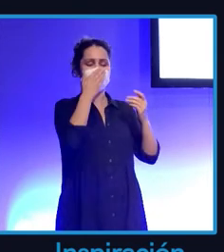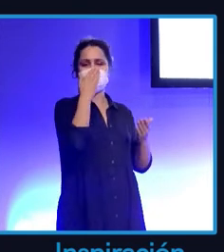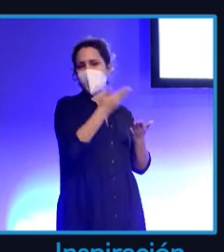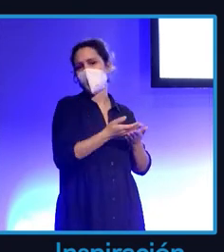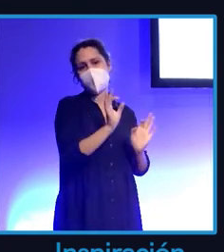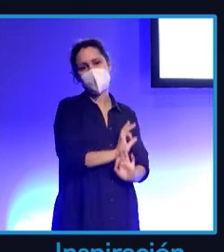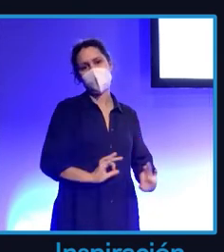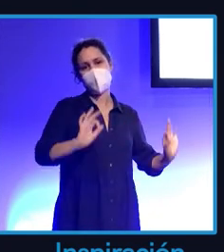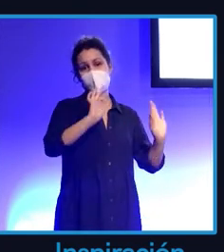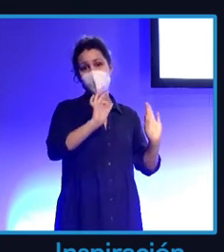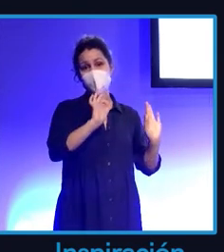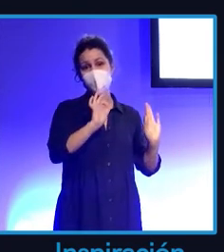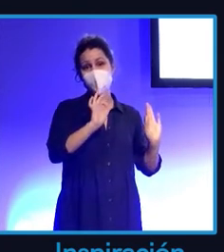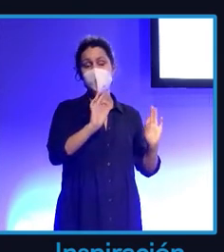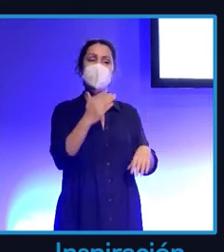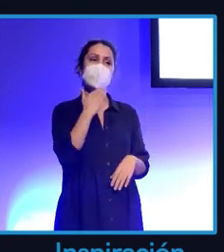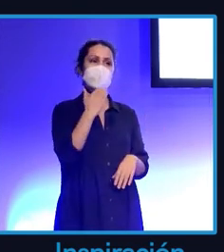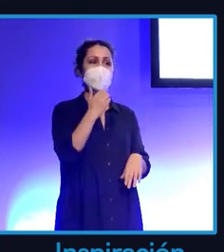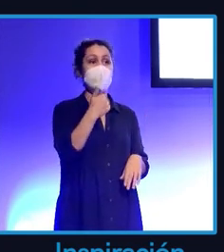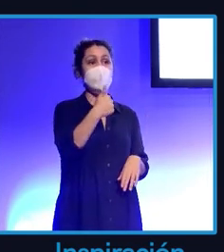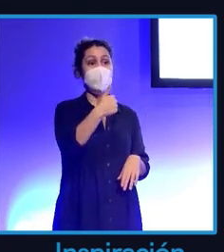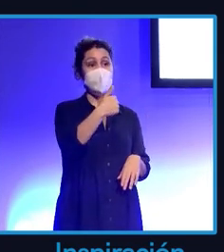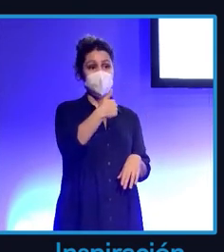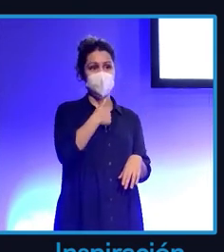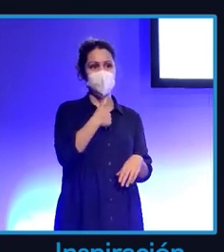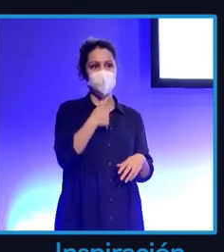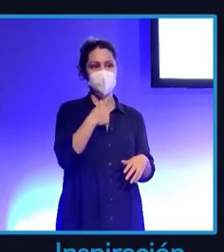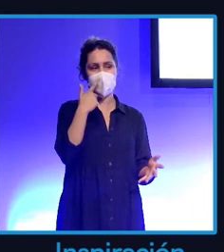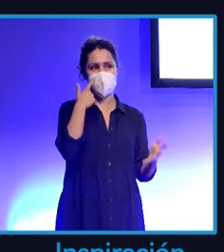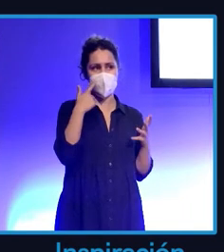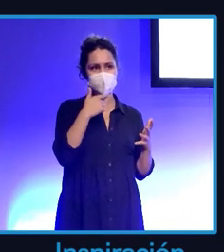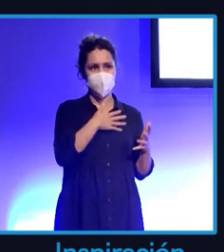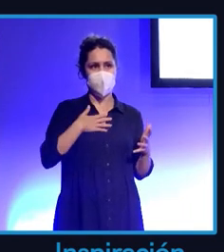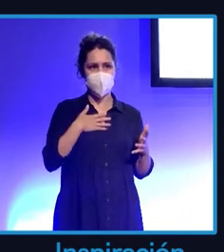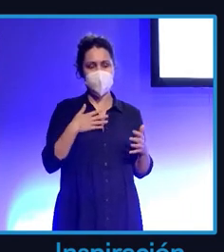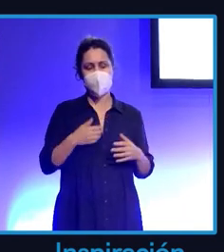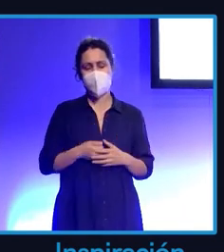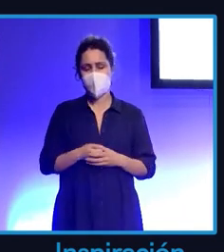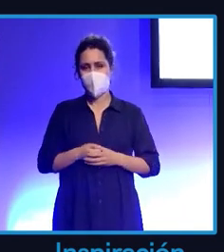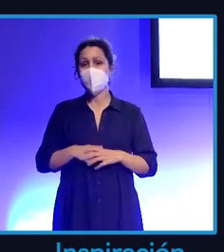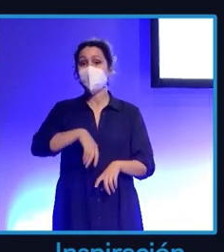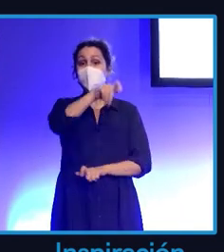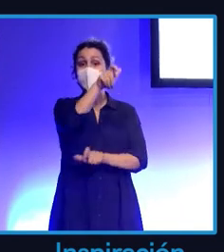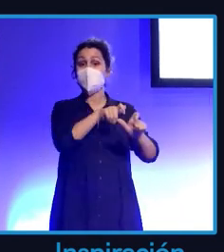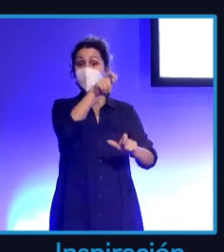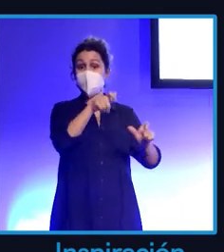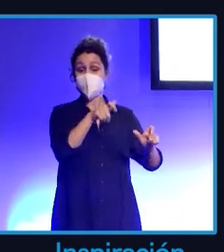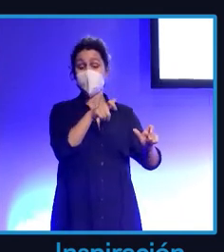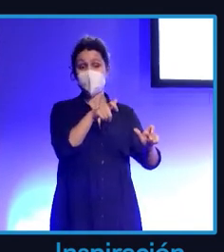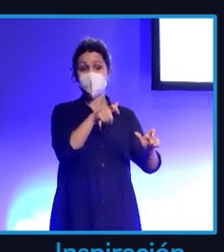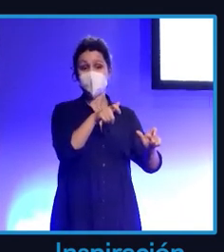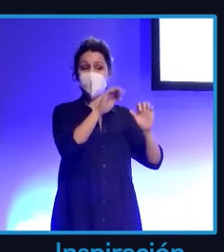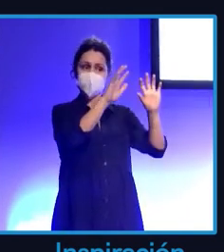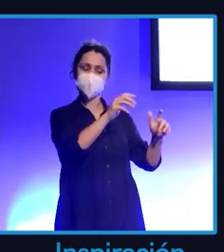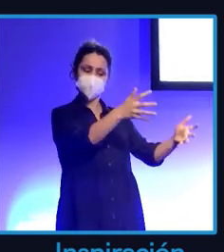Hay una cosa que me gustaría remarcar y es que la gente me escribe y me dice lo que os contaba